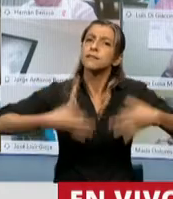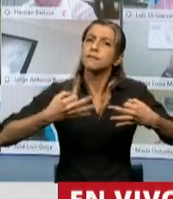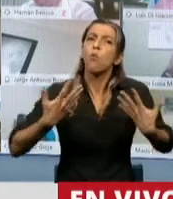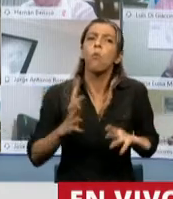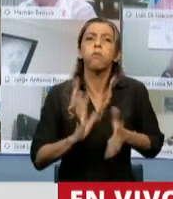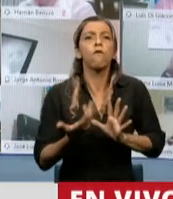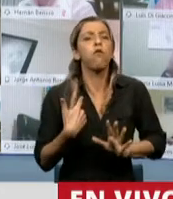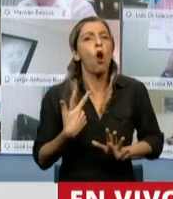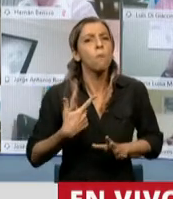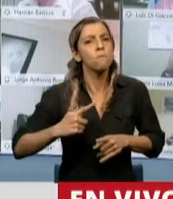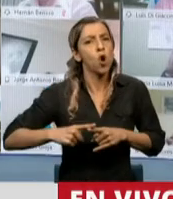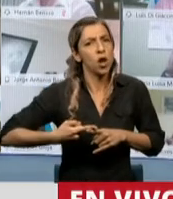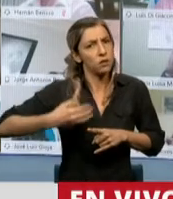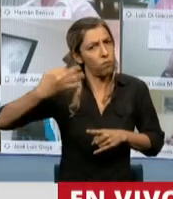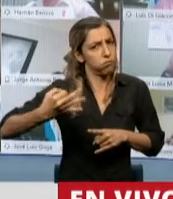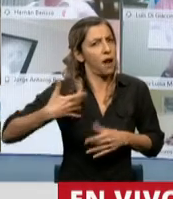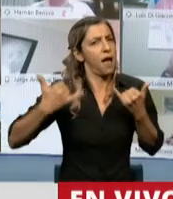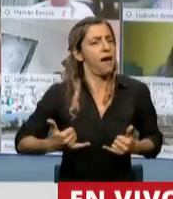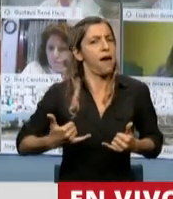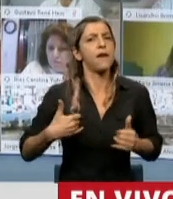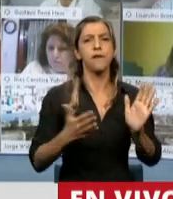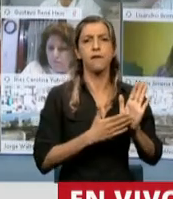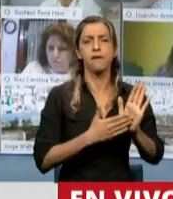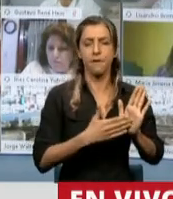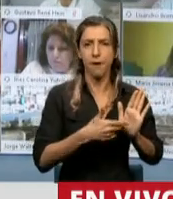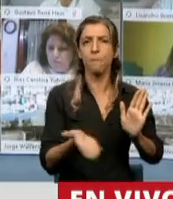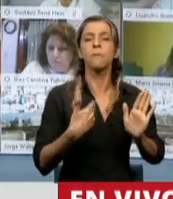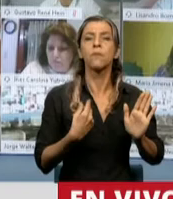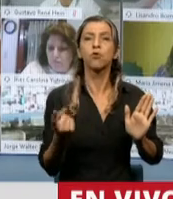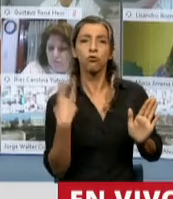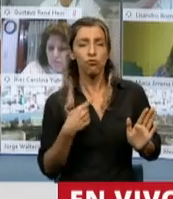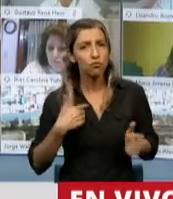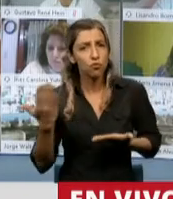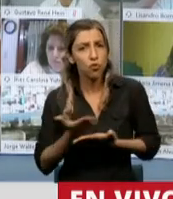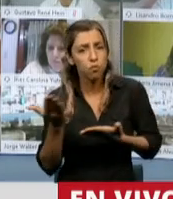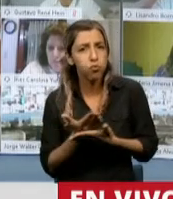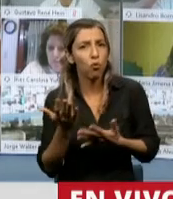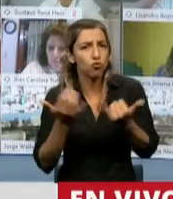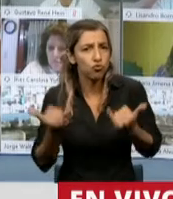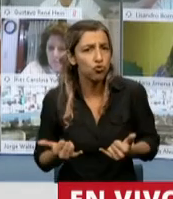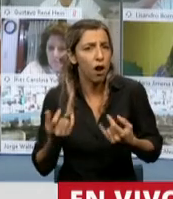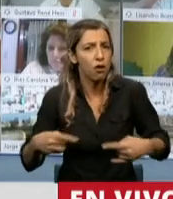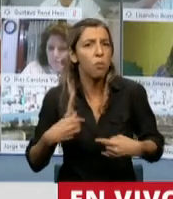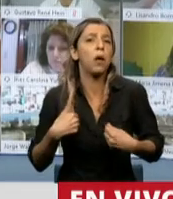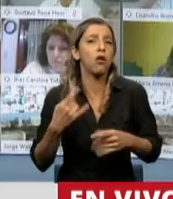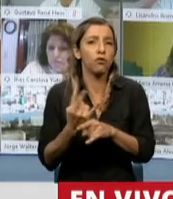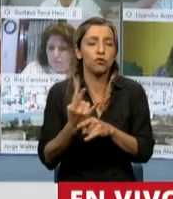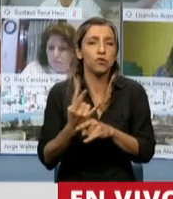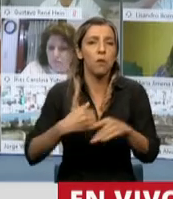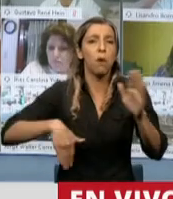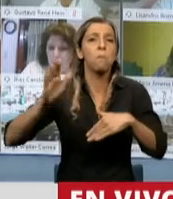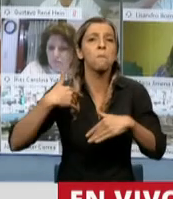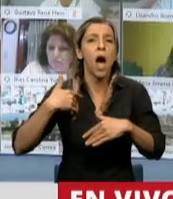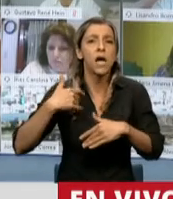Nosotros tenemos una matriz productiva donde reina el monopolio extranjero y en